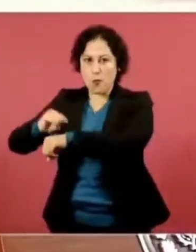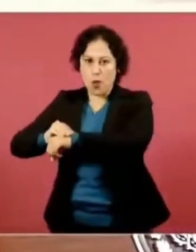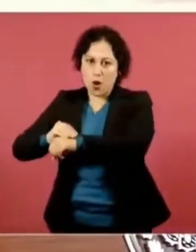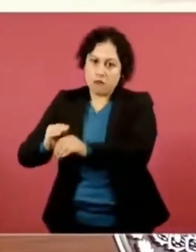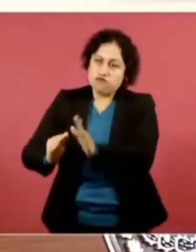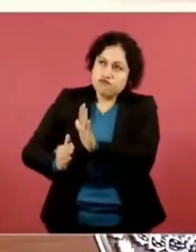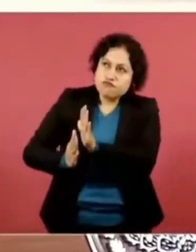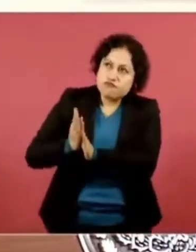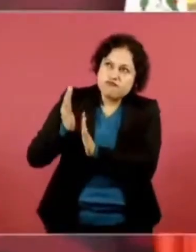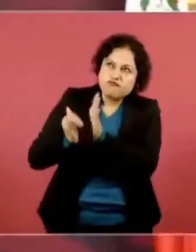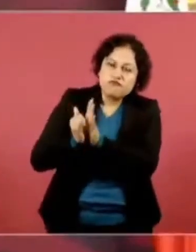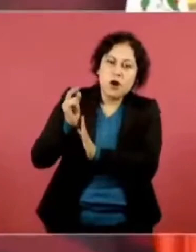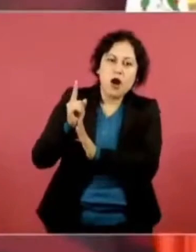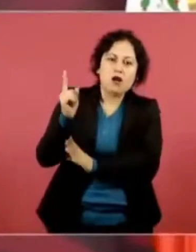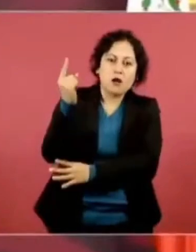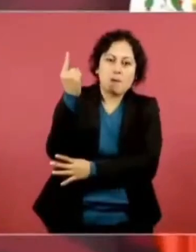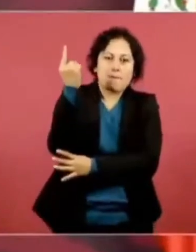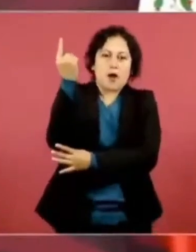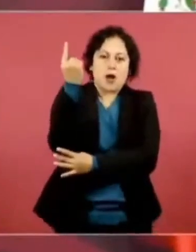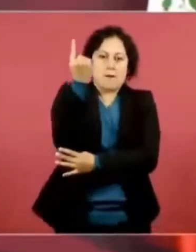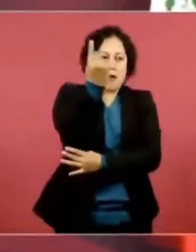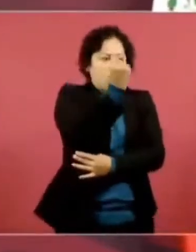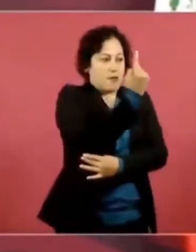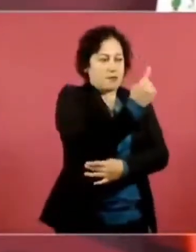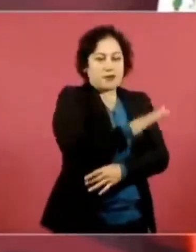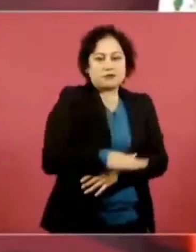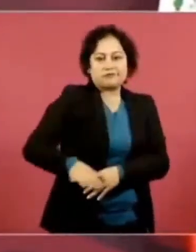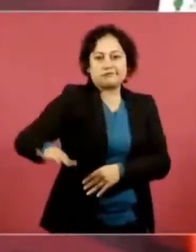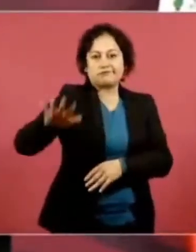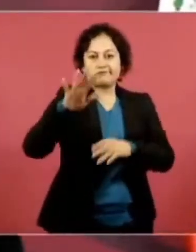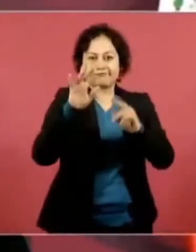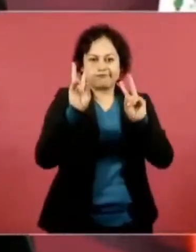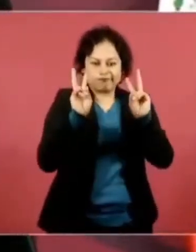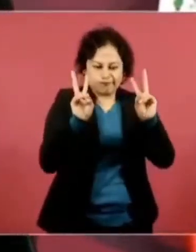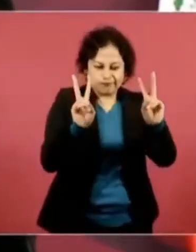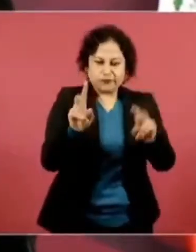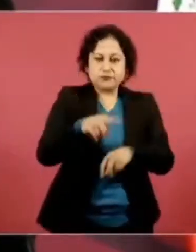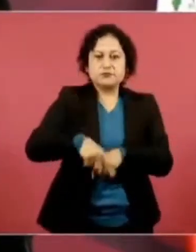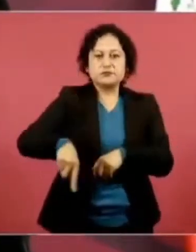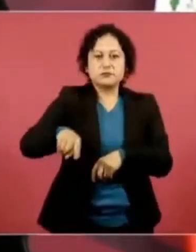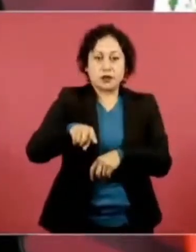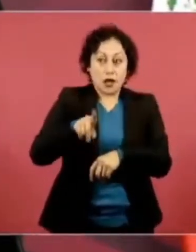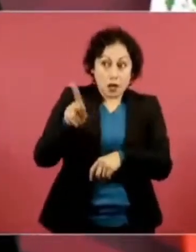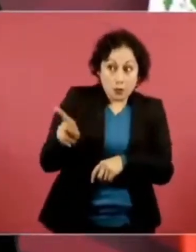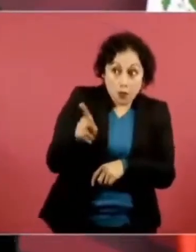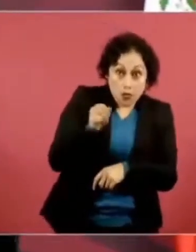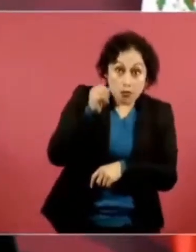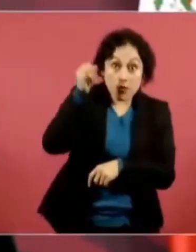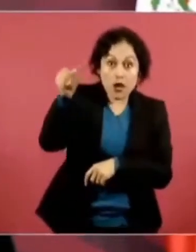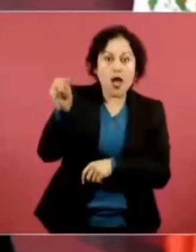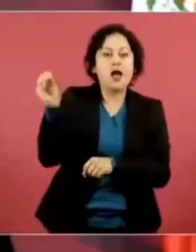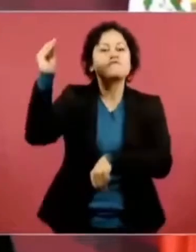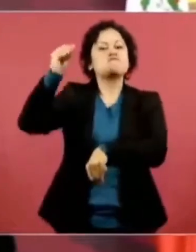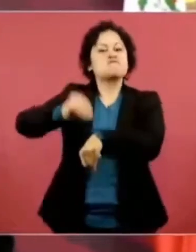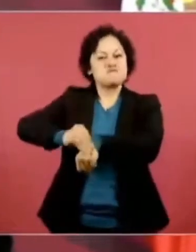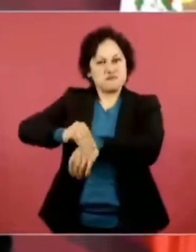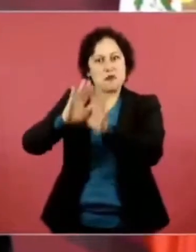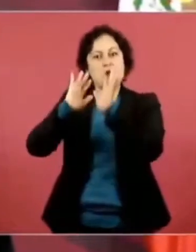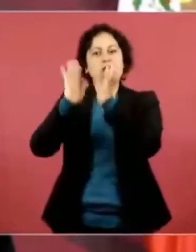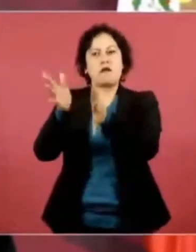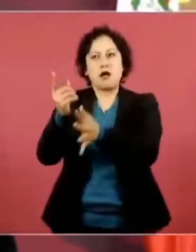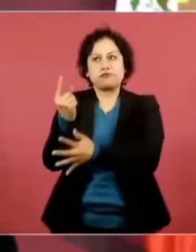tienen en todo el país, hasta en los pueblos más apartados, es importante que se sepa cómo utilizar esa